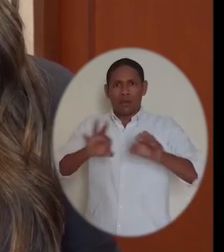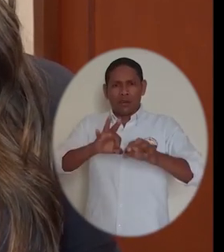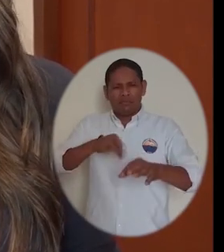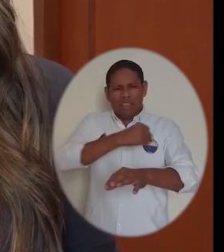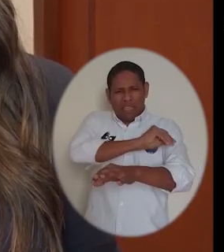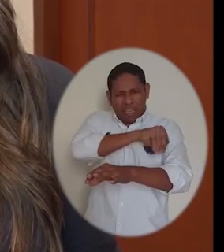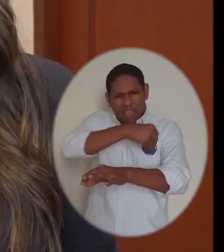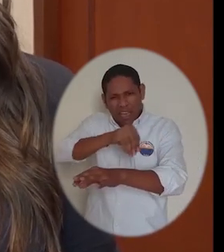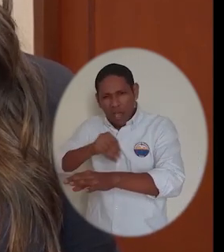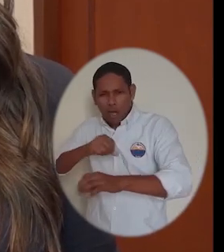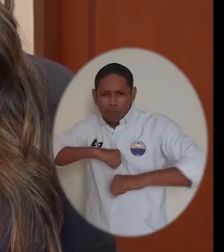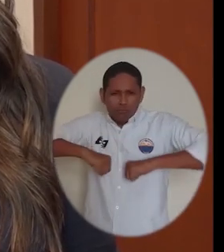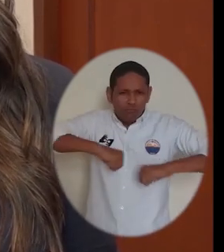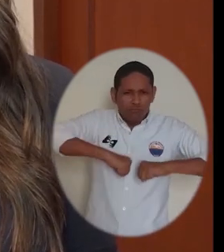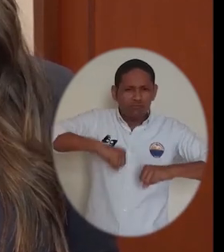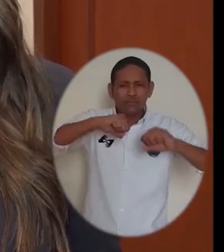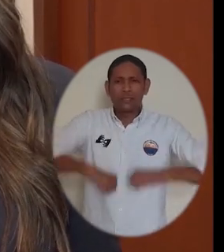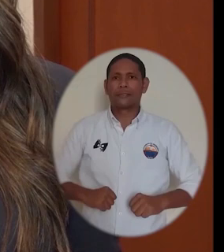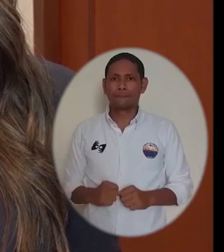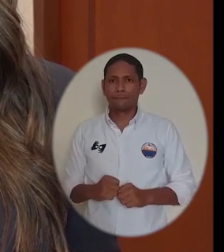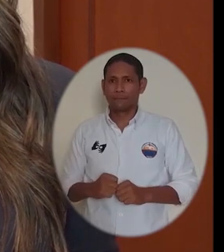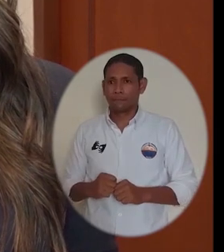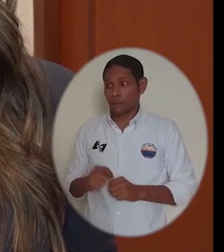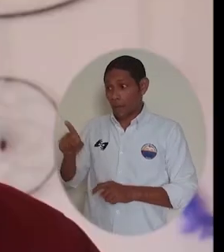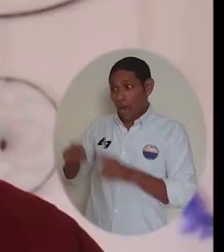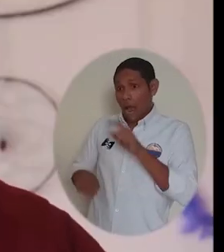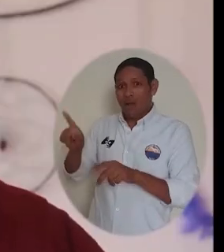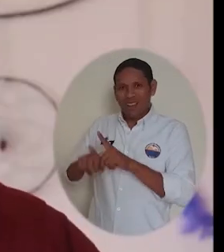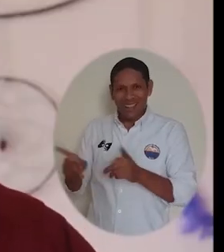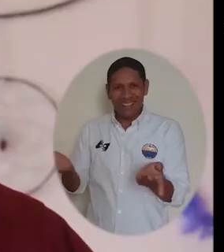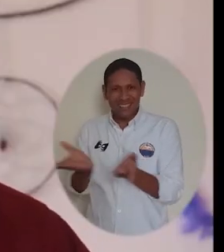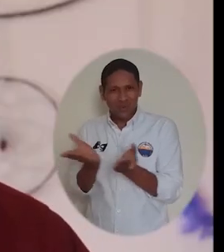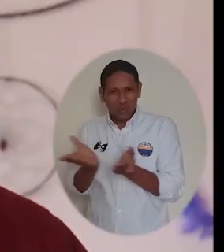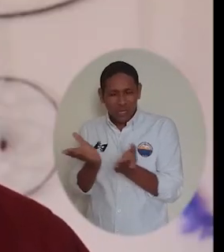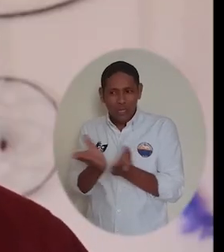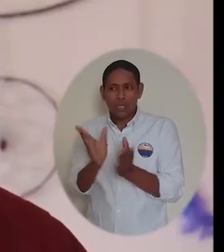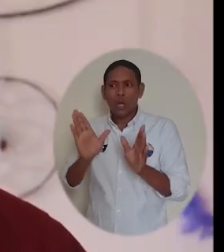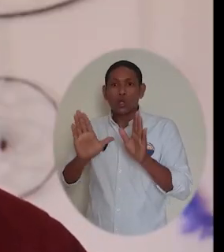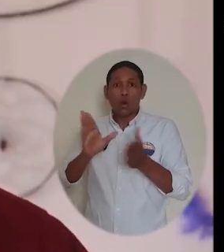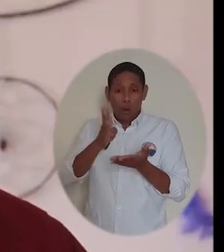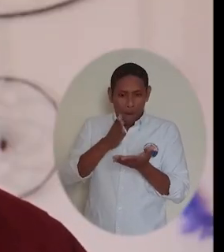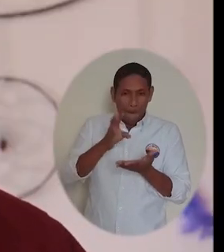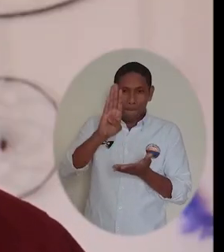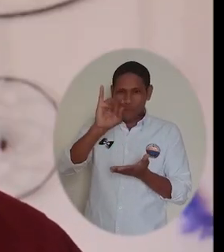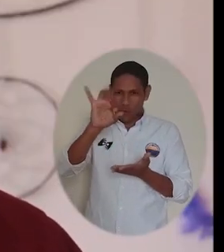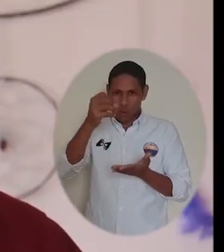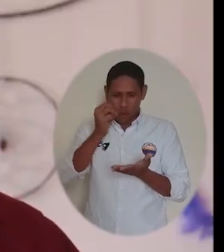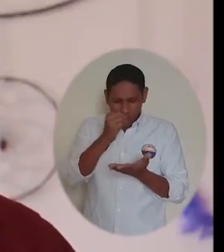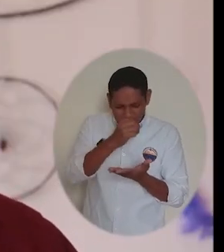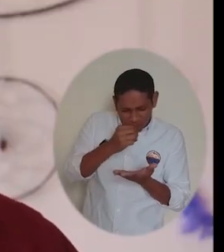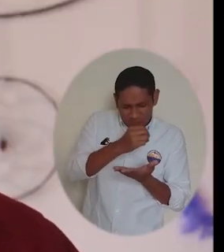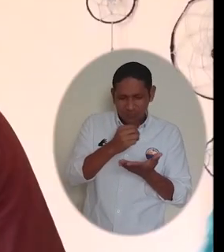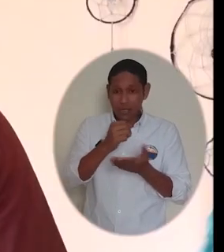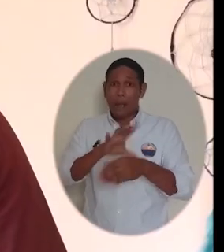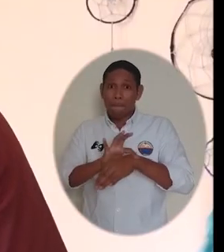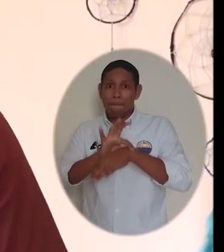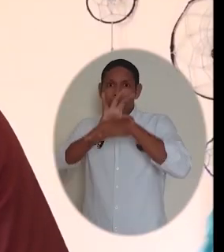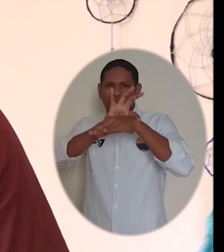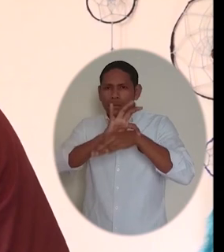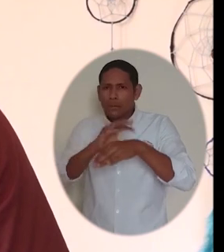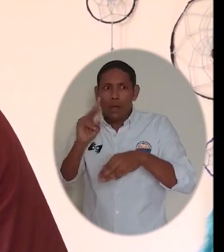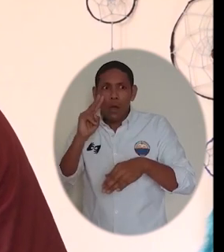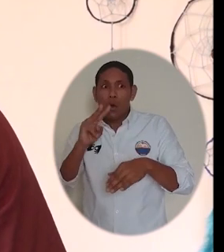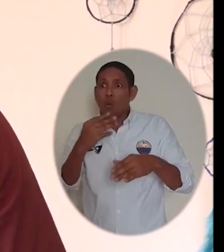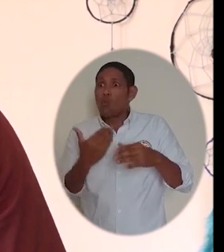reconocimiento a las distintas gestiones institucionales. Veamos la opinión de estudiantes de los programas de medicina y biología quienes